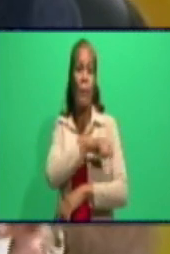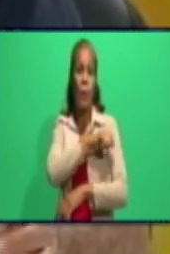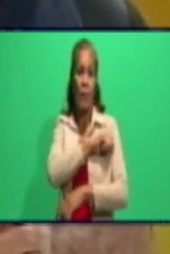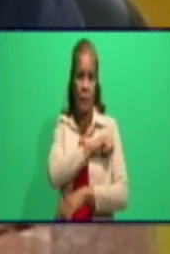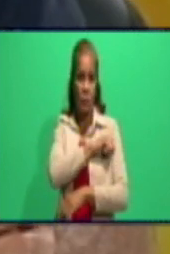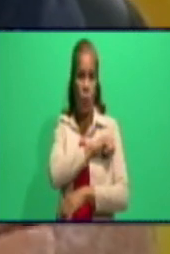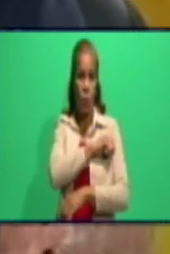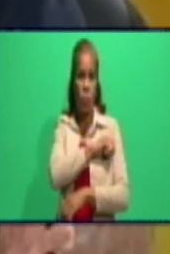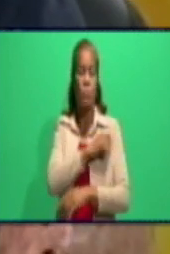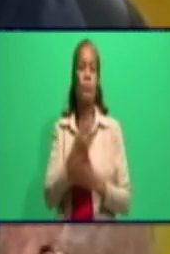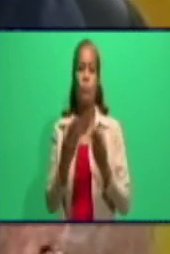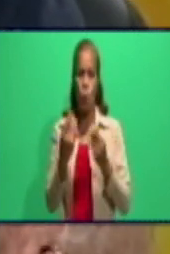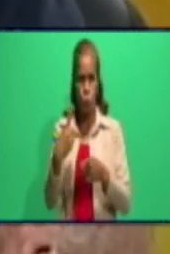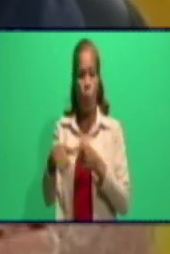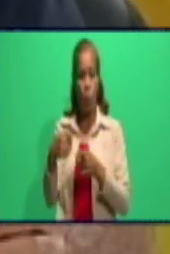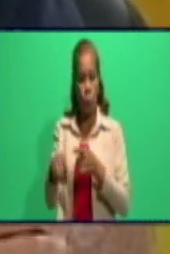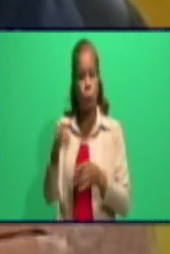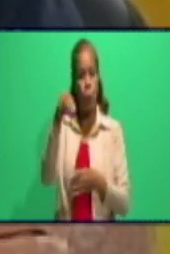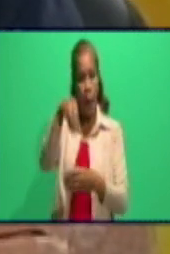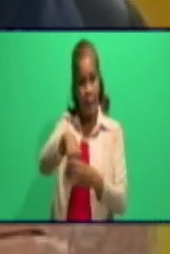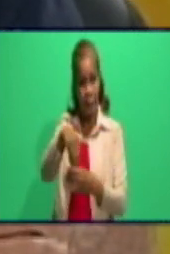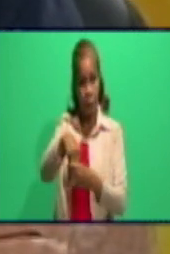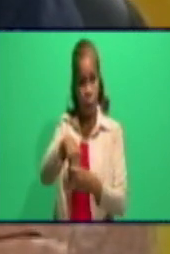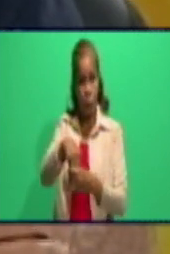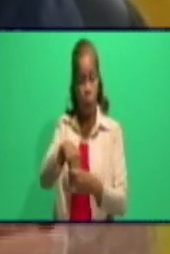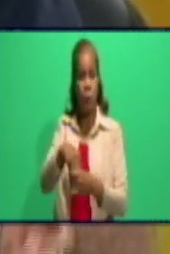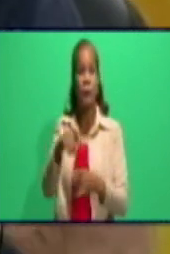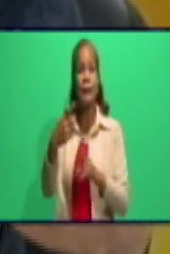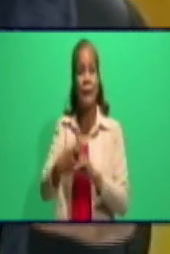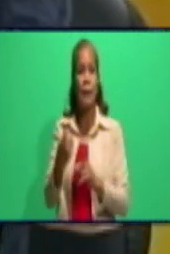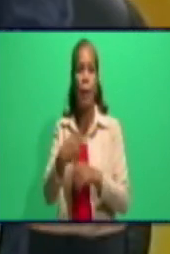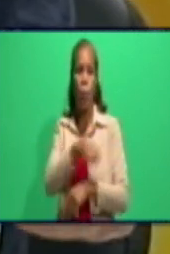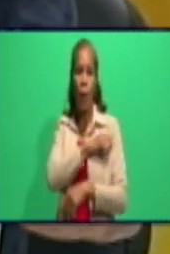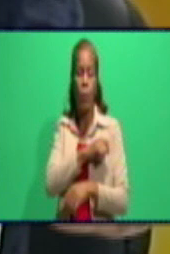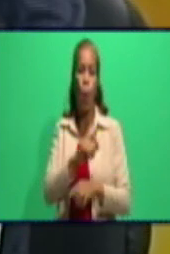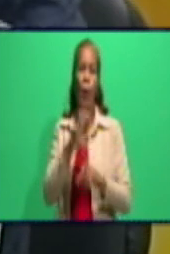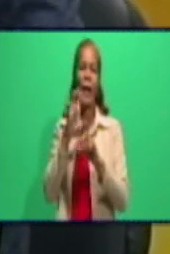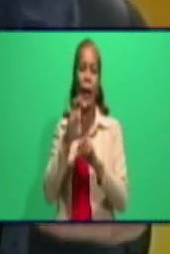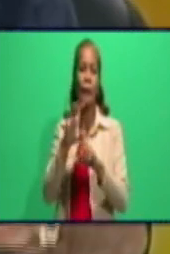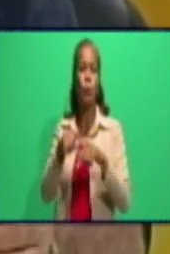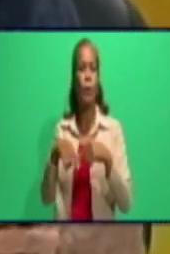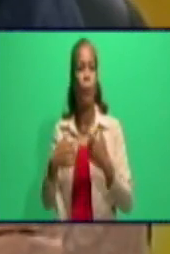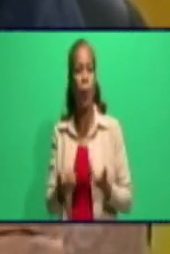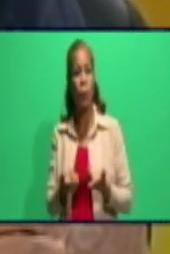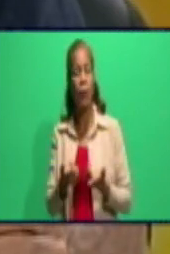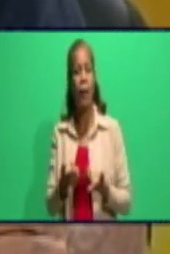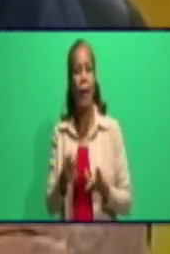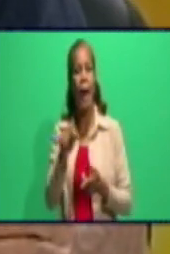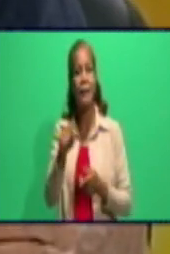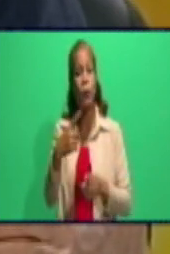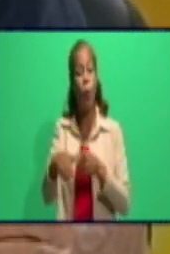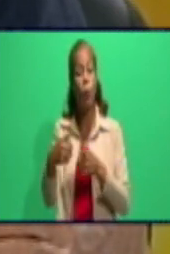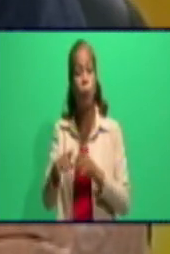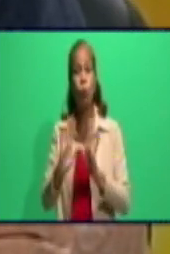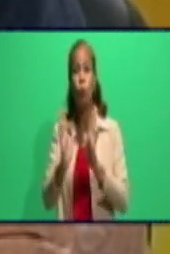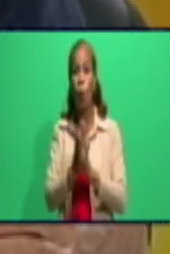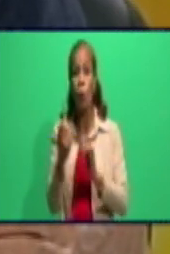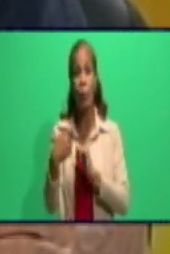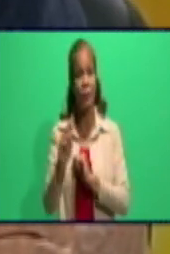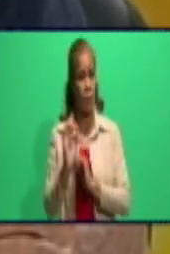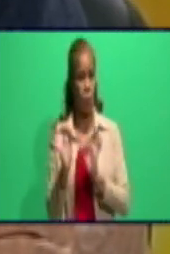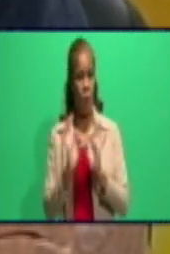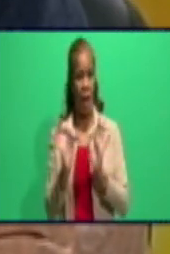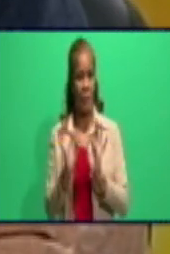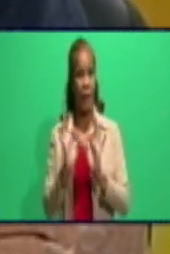fueron vendidos. Bueno, los inspectores en este momento deben estar trabajando, pero igual que ese caso, tenemos un grupo de quejas, denuncias de la población